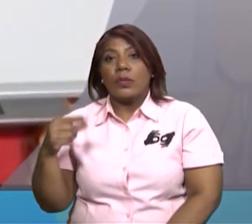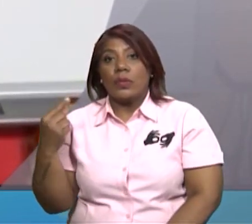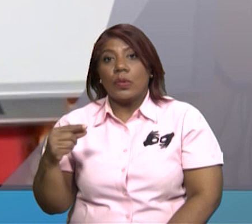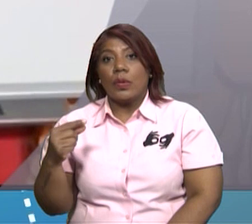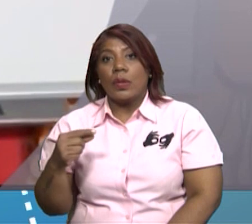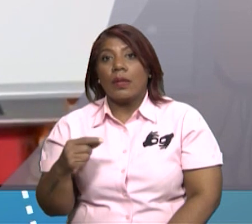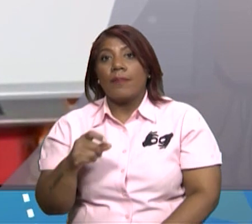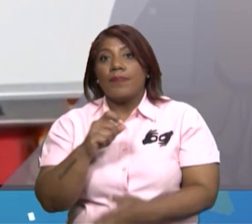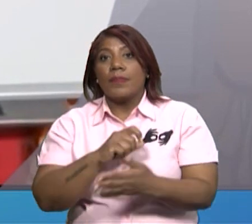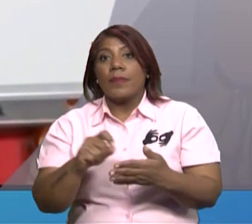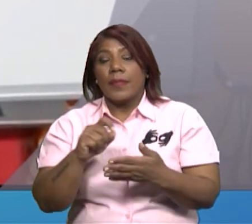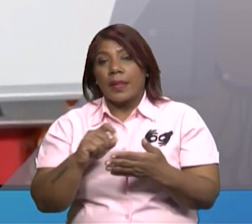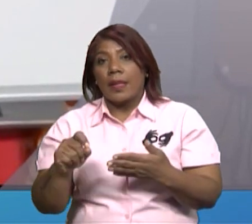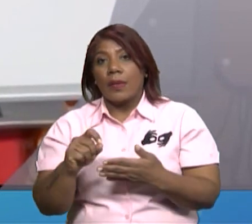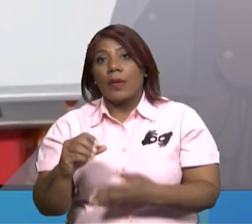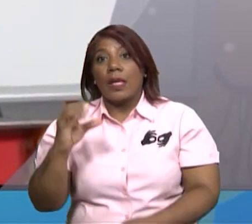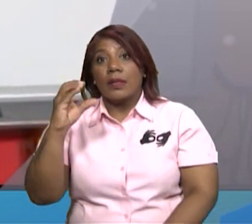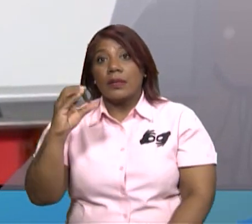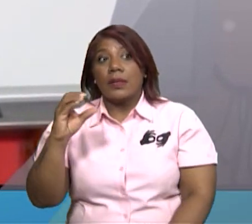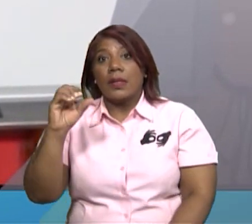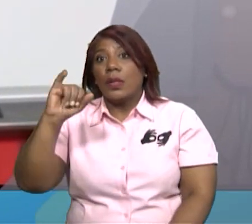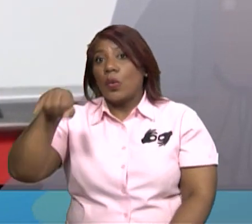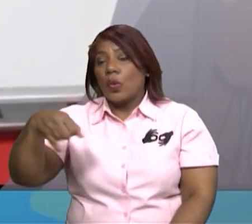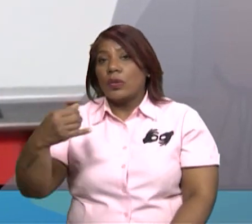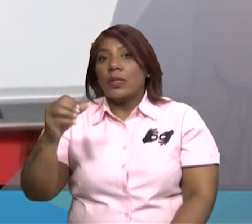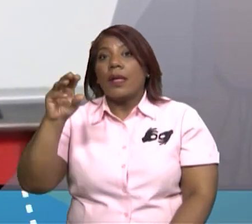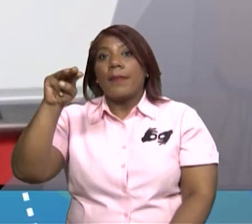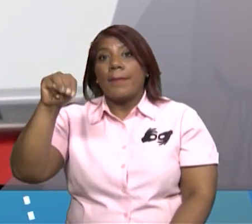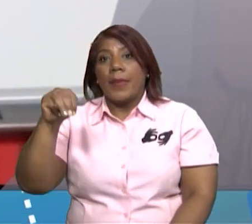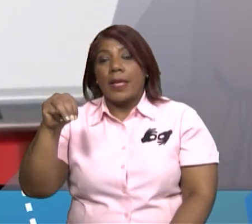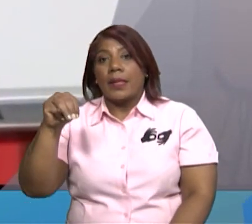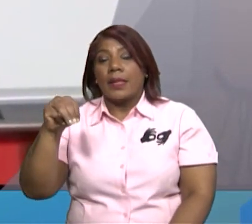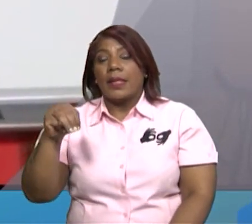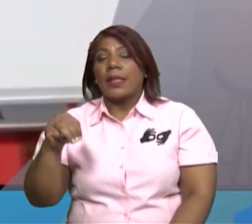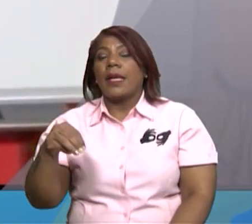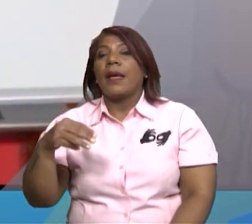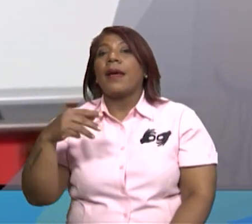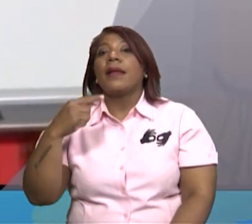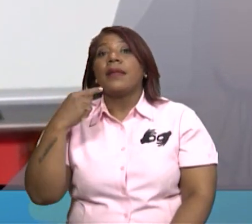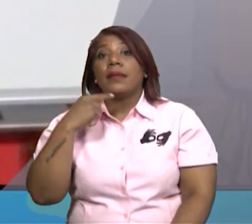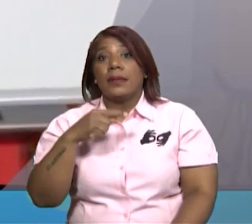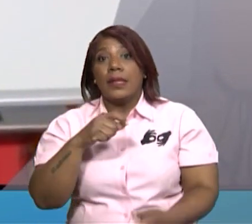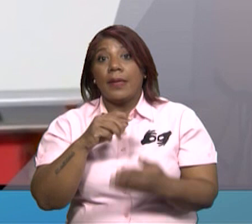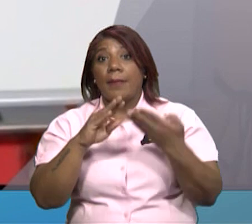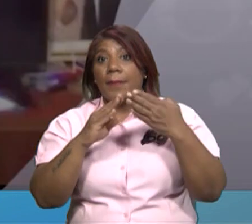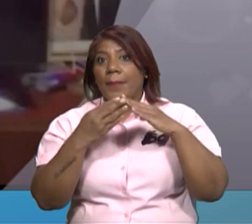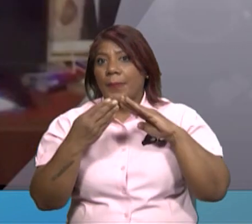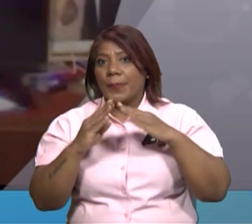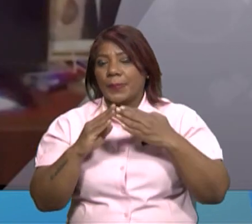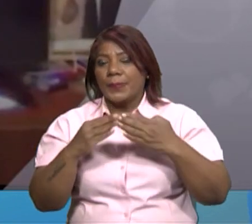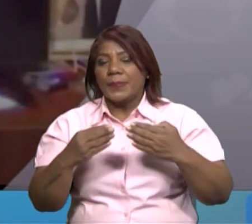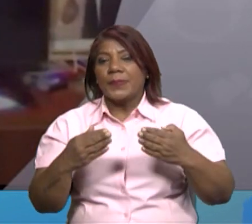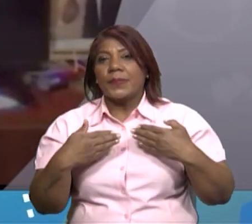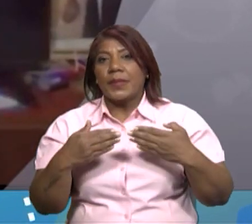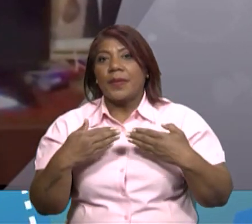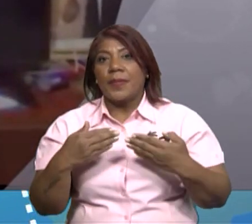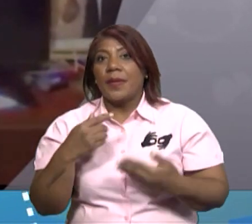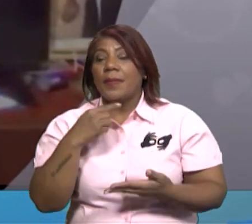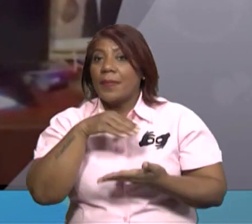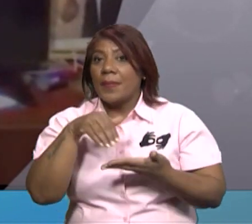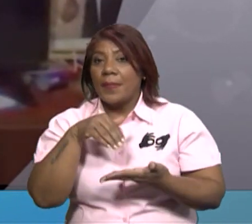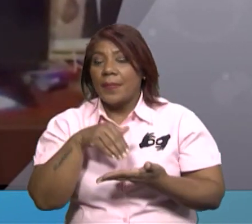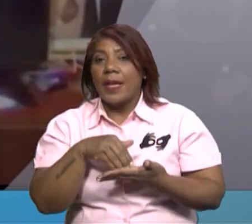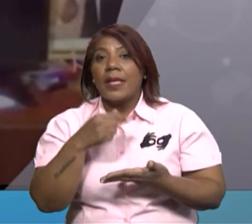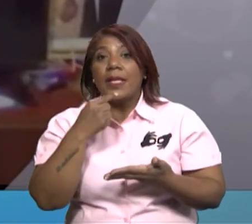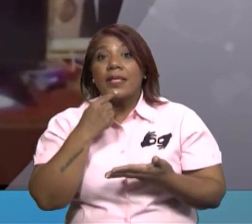Bilingüe de Cirilo José Martínez, de Espedregal, de la ciudad de Panamá, le recomiendo a todos los niños